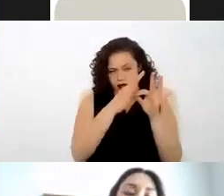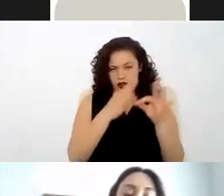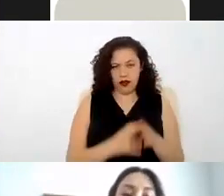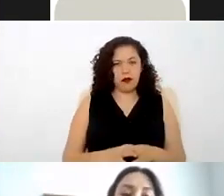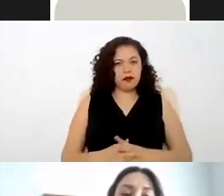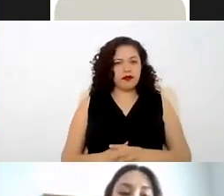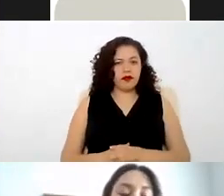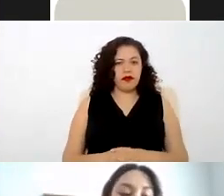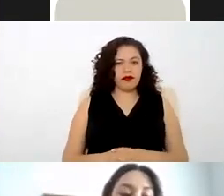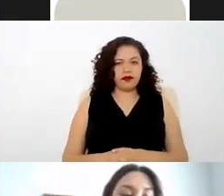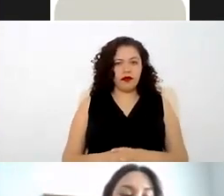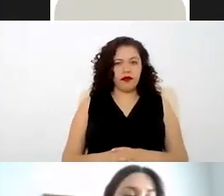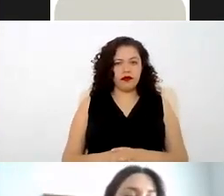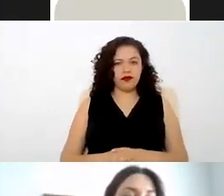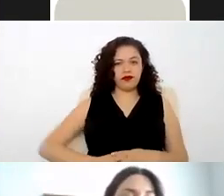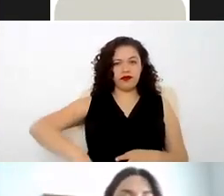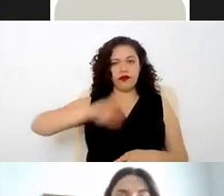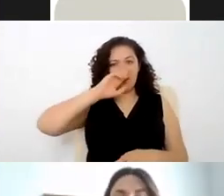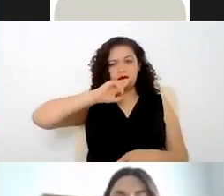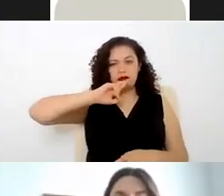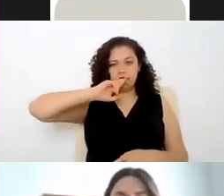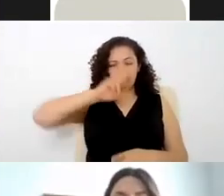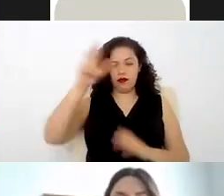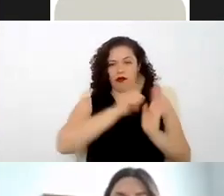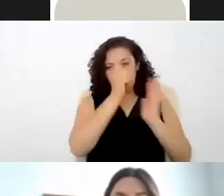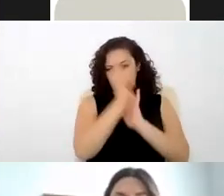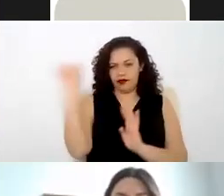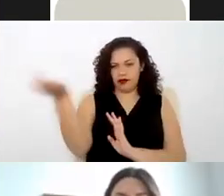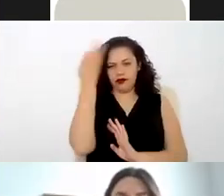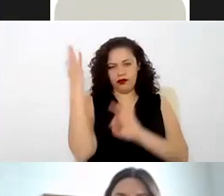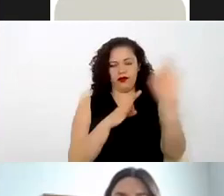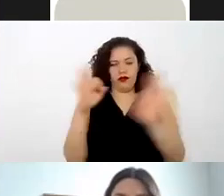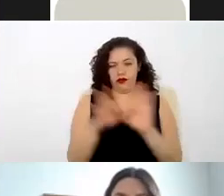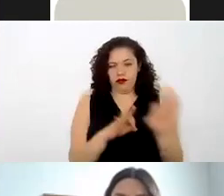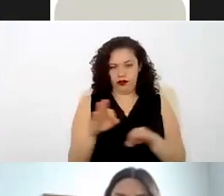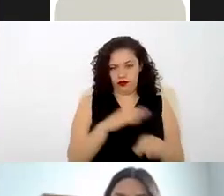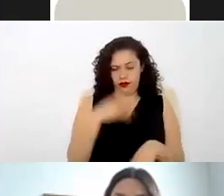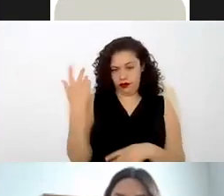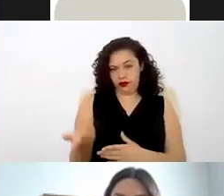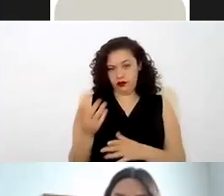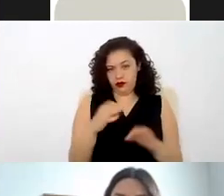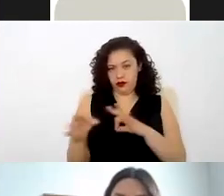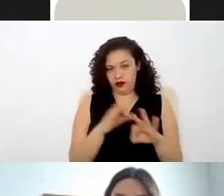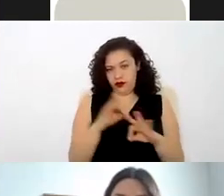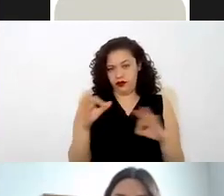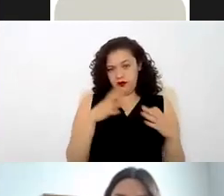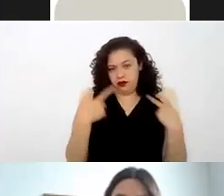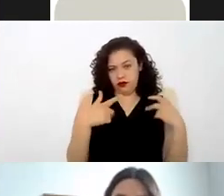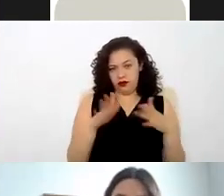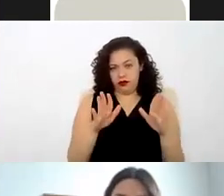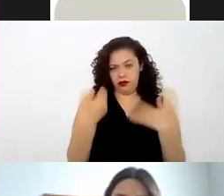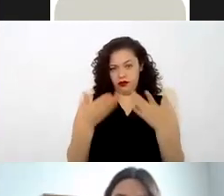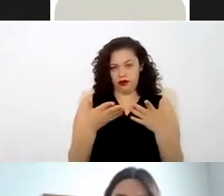elementos que establece la ley federal del trabajo es el trabajo que establece que cualquiera que sea el acto que le dé origen